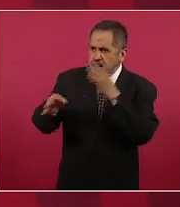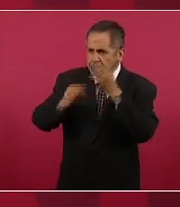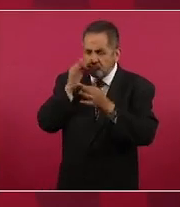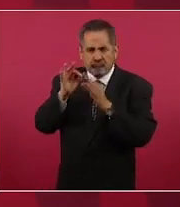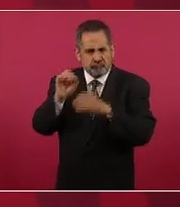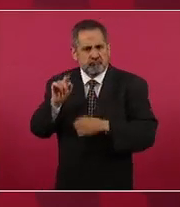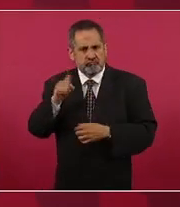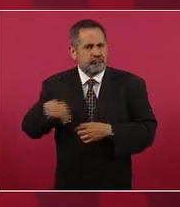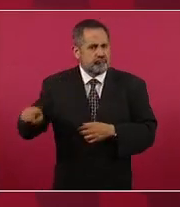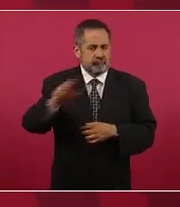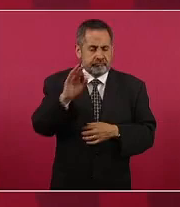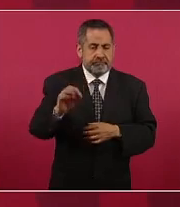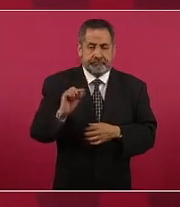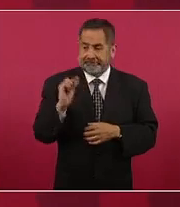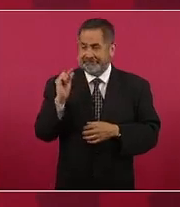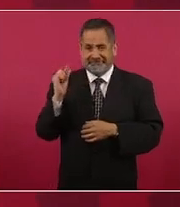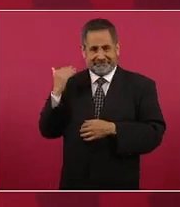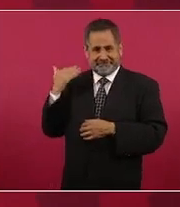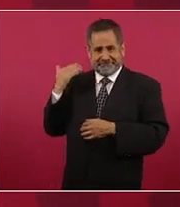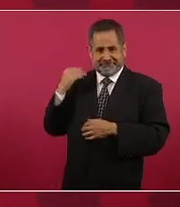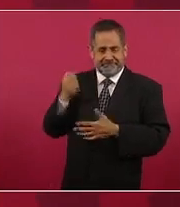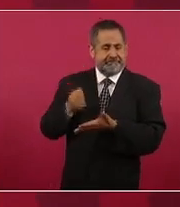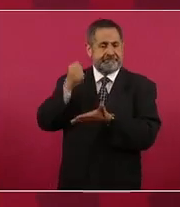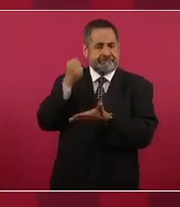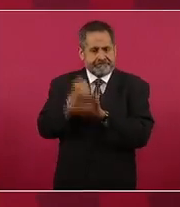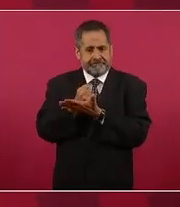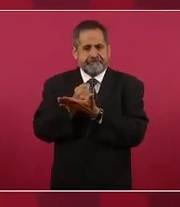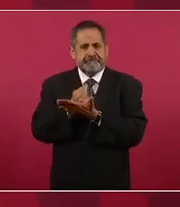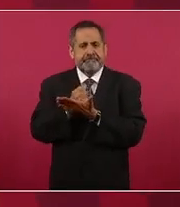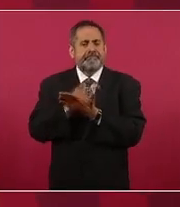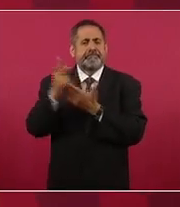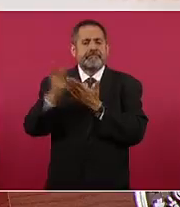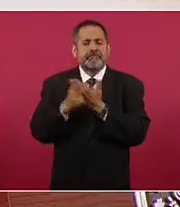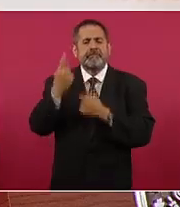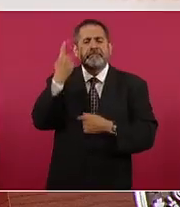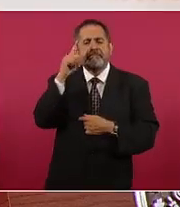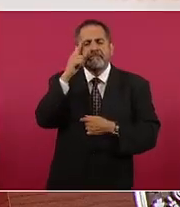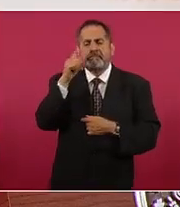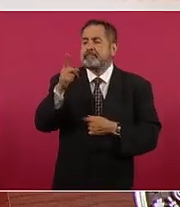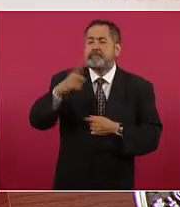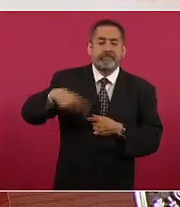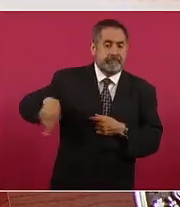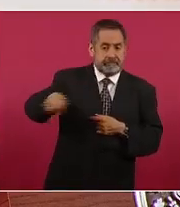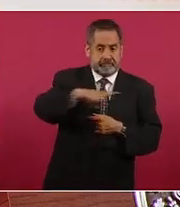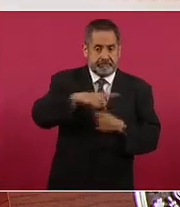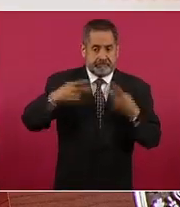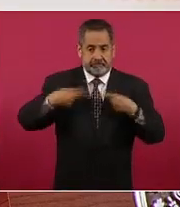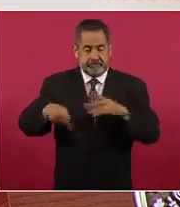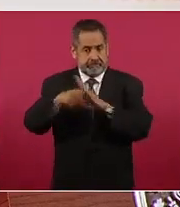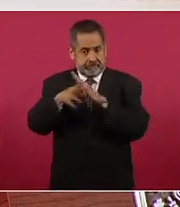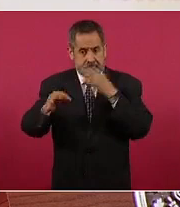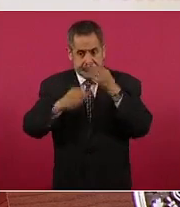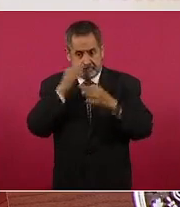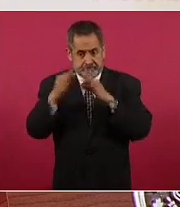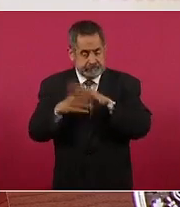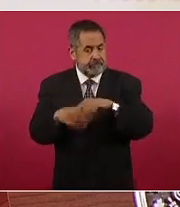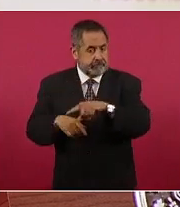acabamos de aprobar un programa para que los periodistas que